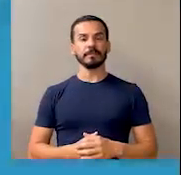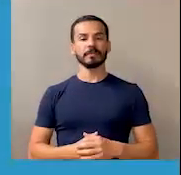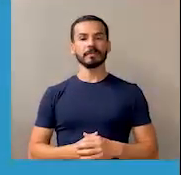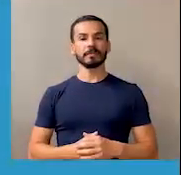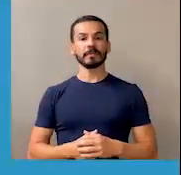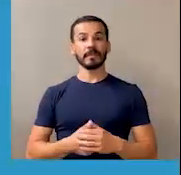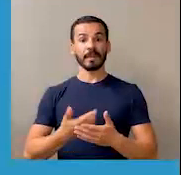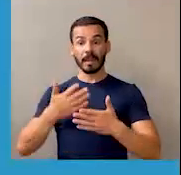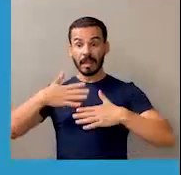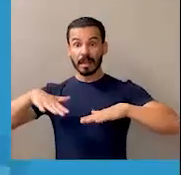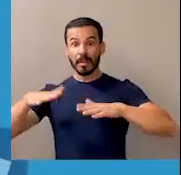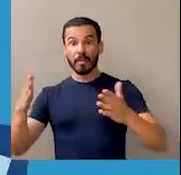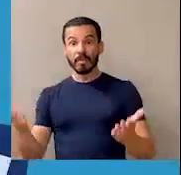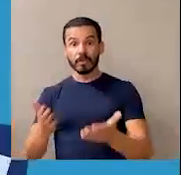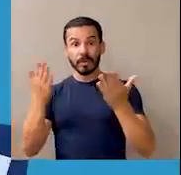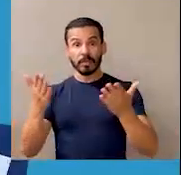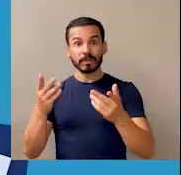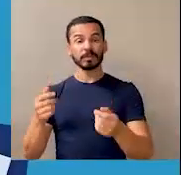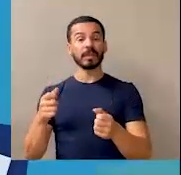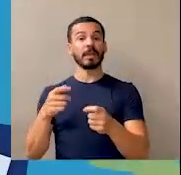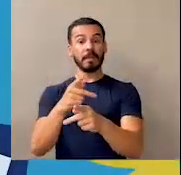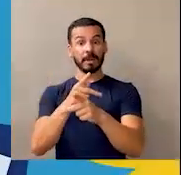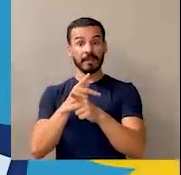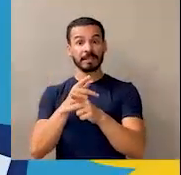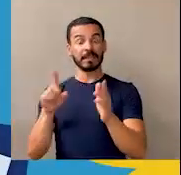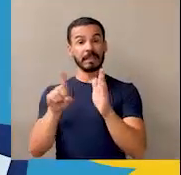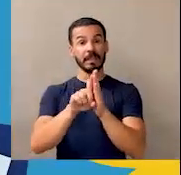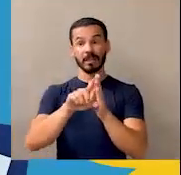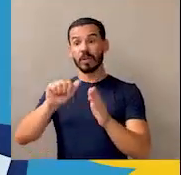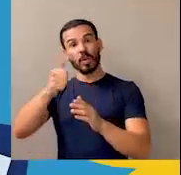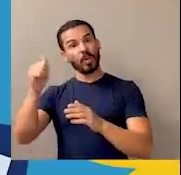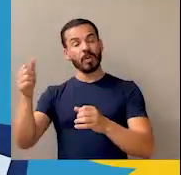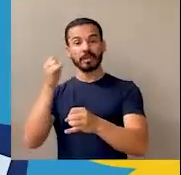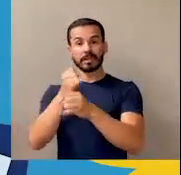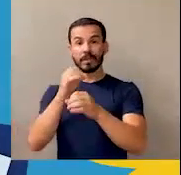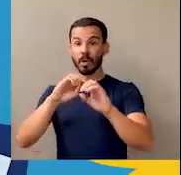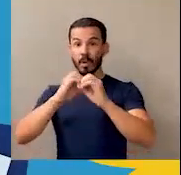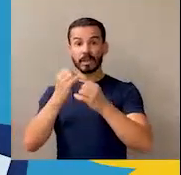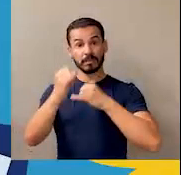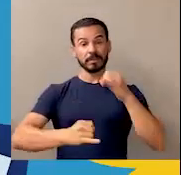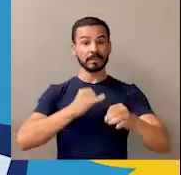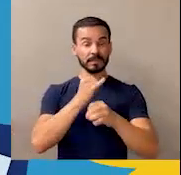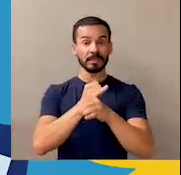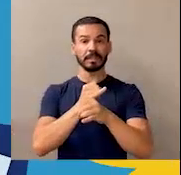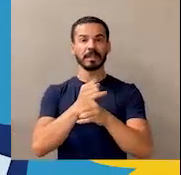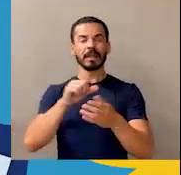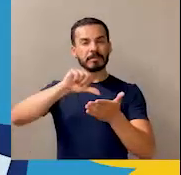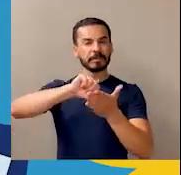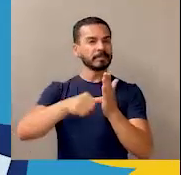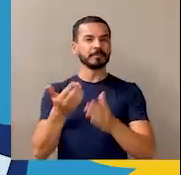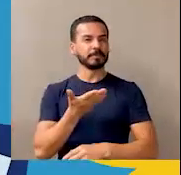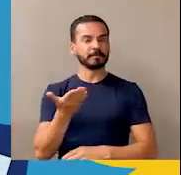En el campo y promoción de derechos y prevención, de la mano con otras instituciones y organismos internacionales, se